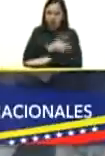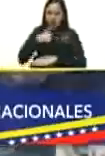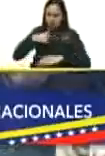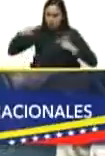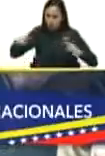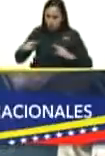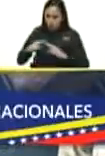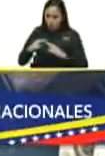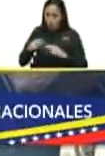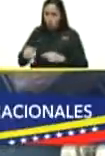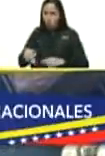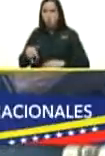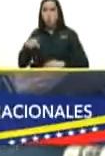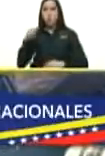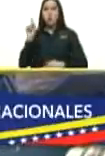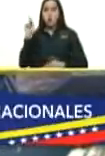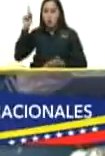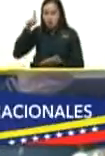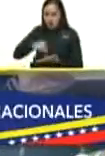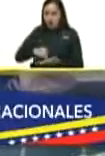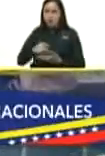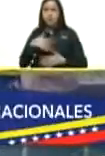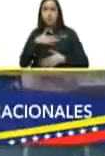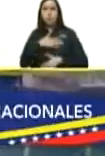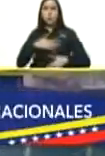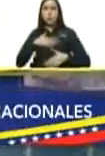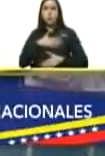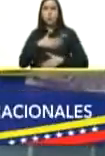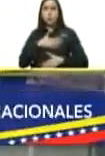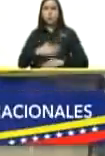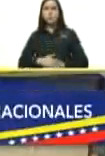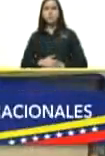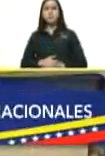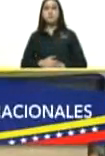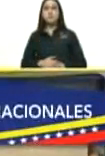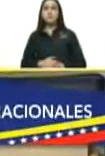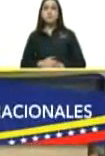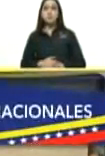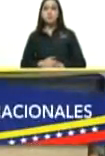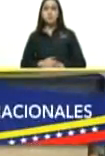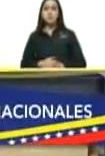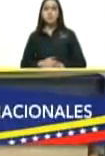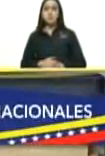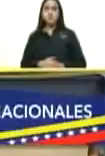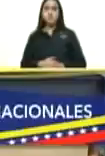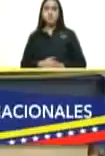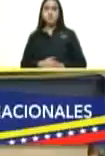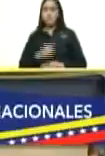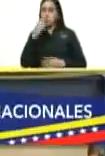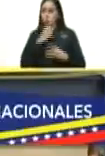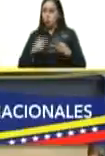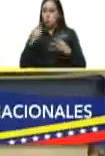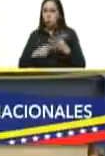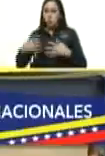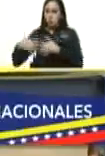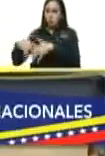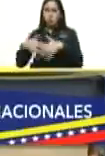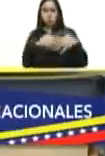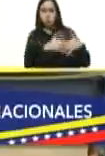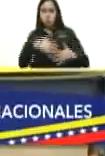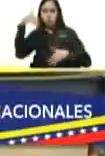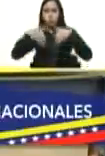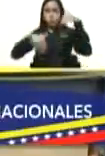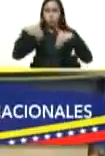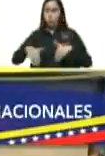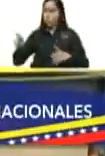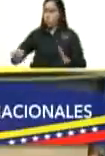encuentro tan agradable que ya está todo el material electoral en el